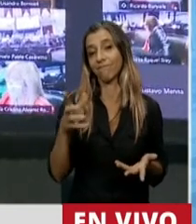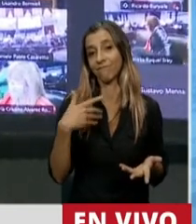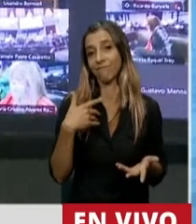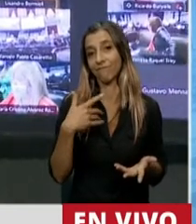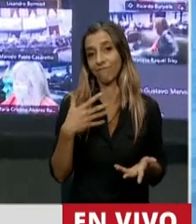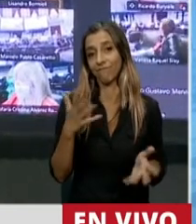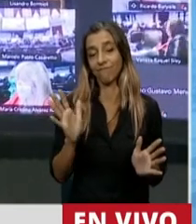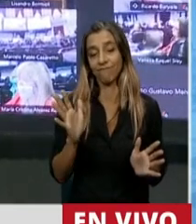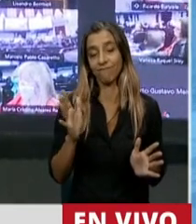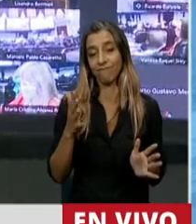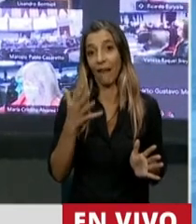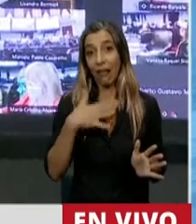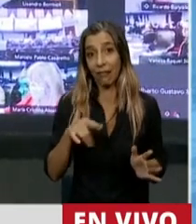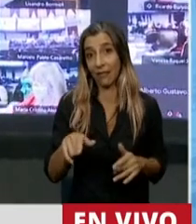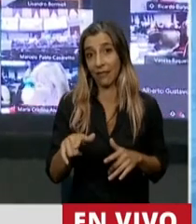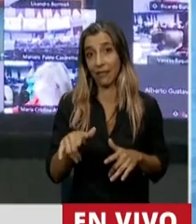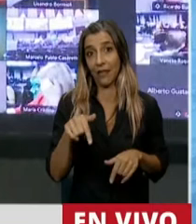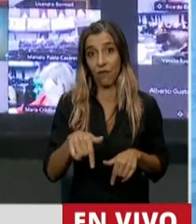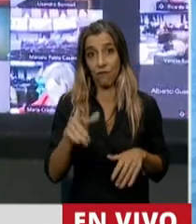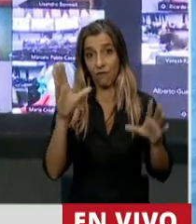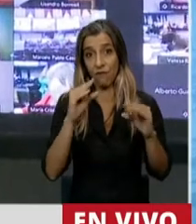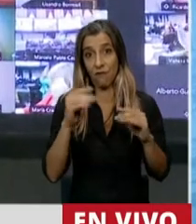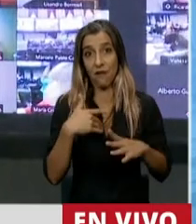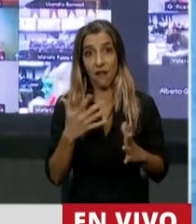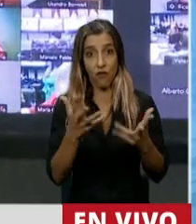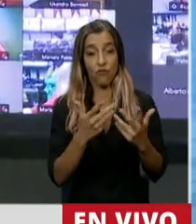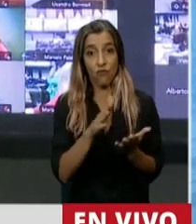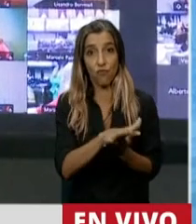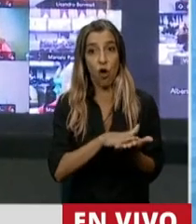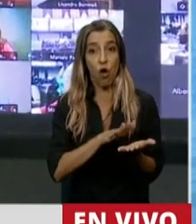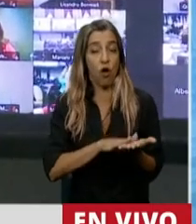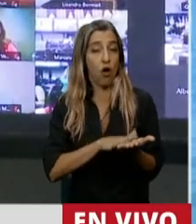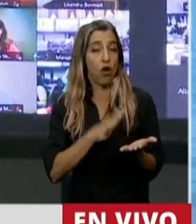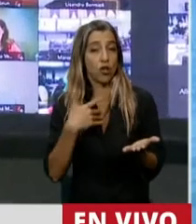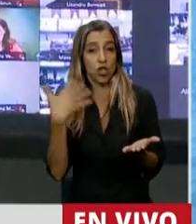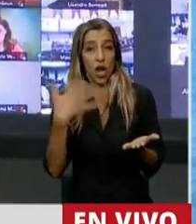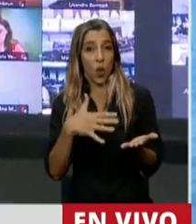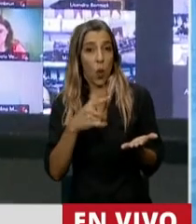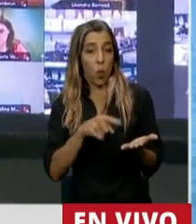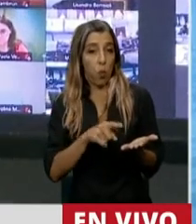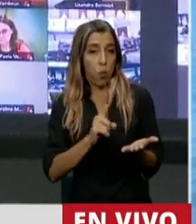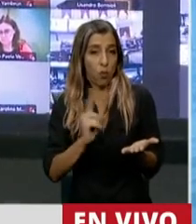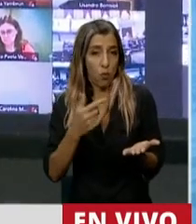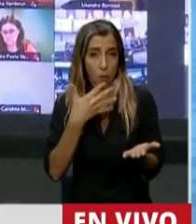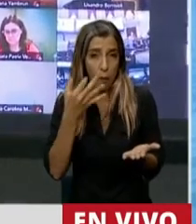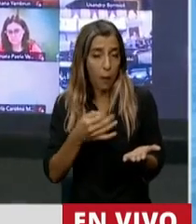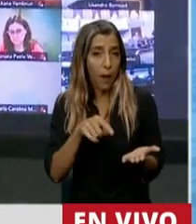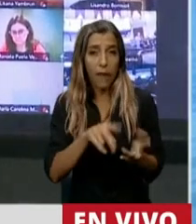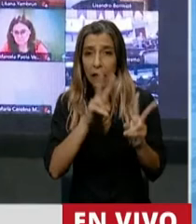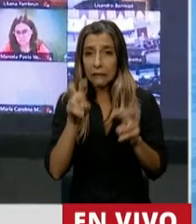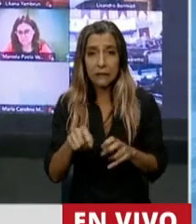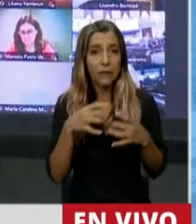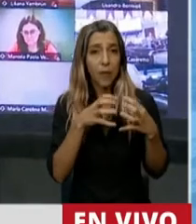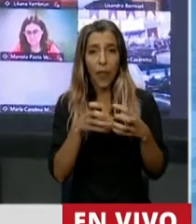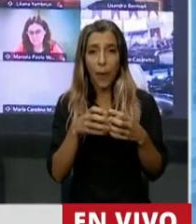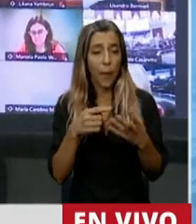contextualizar que esta noche estamos tratando un proyecto revolucionario. Le diría más, Presidente, que estemos debatiendo esta noche este tema acá,